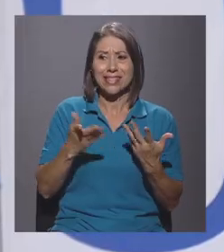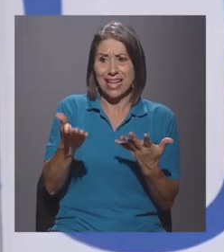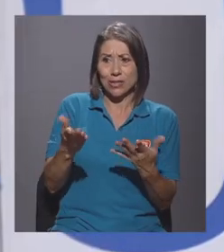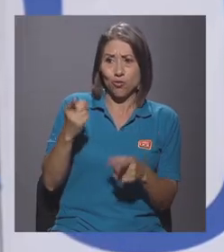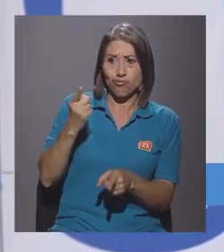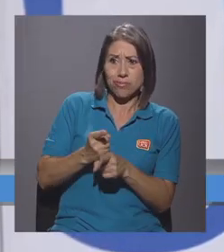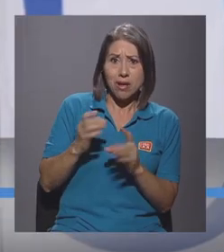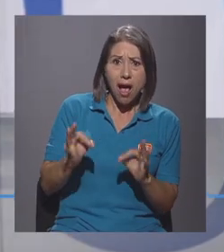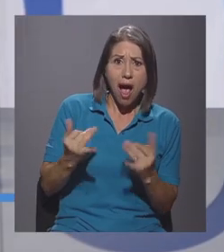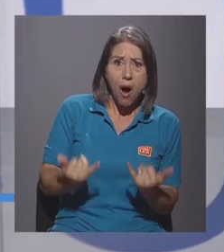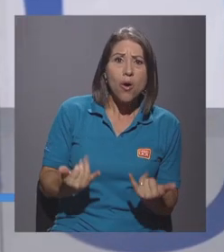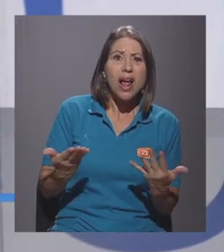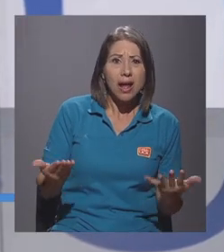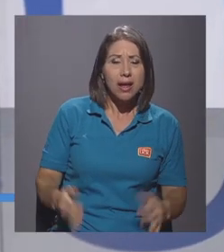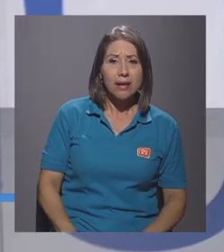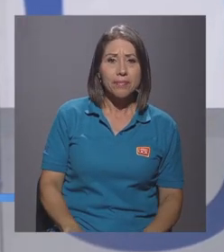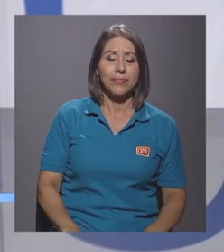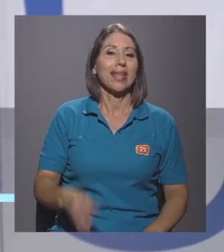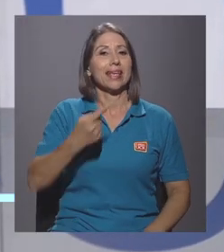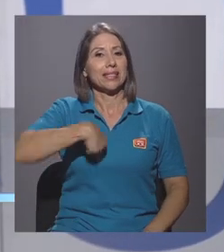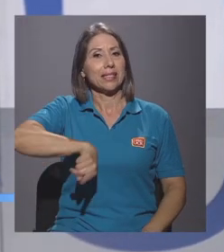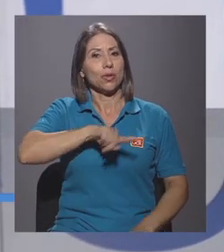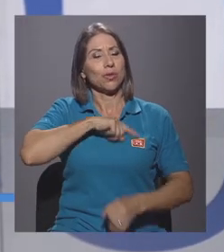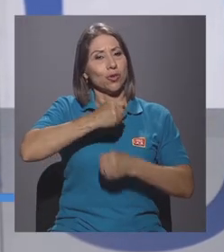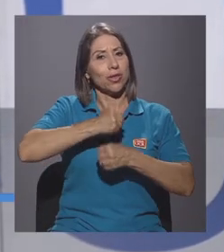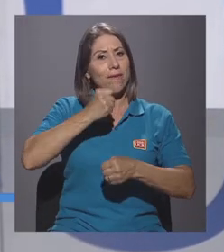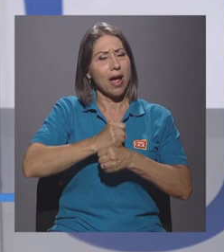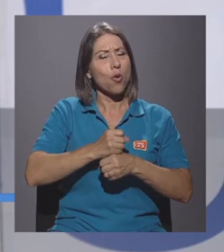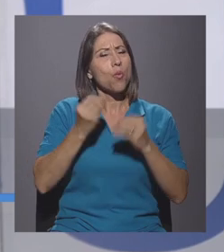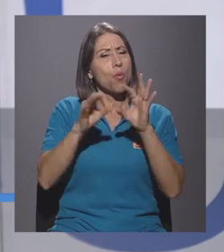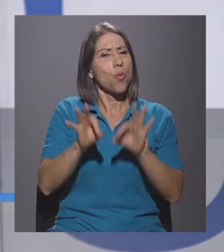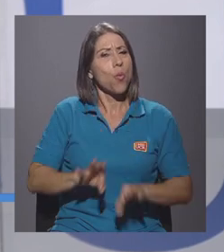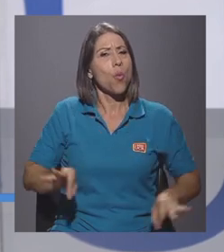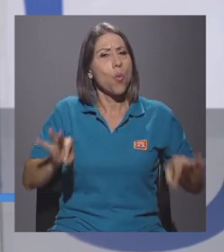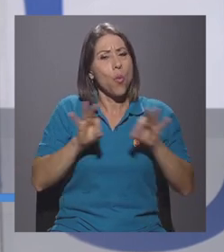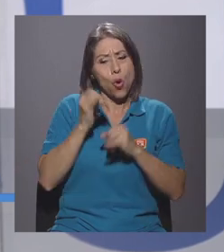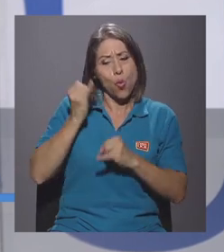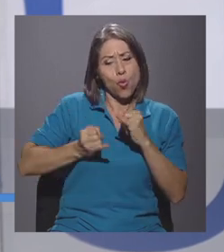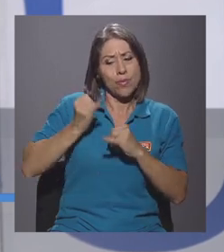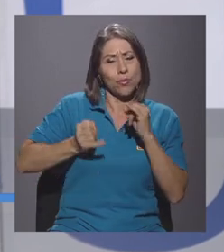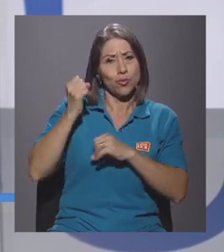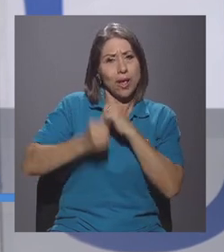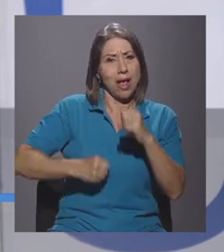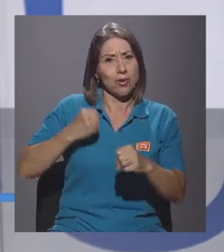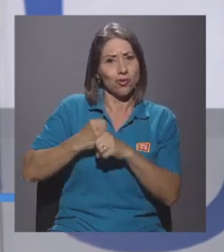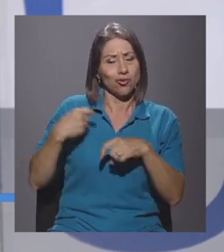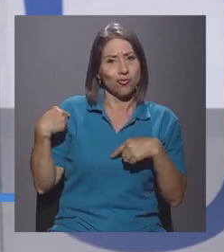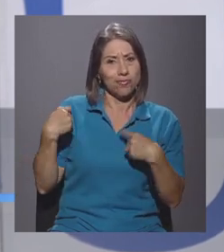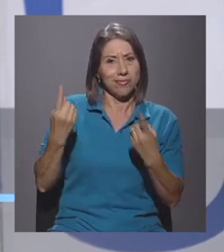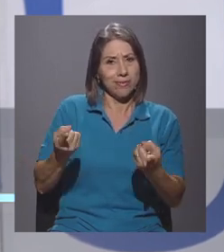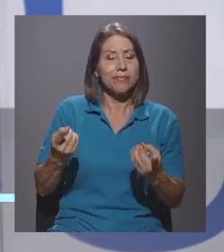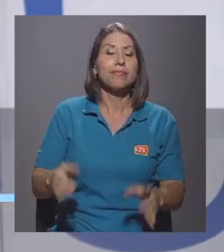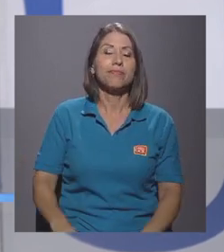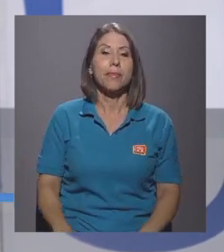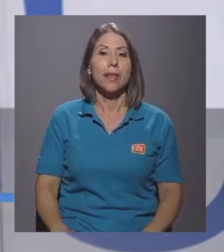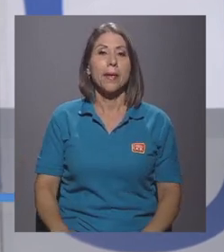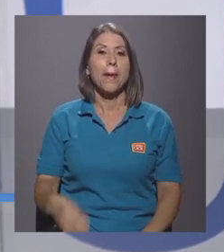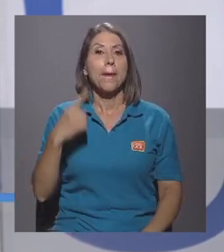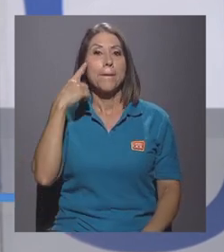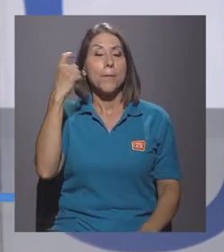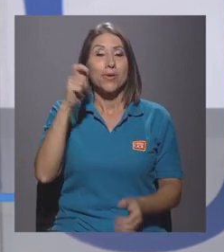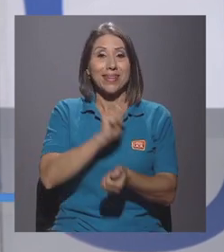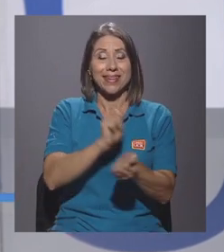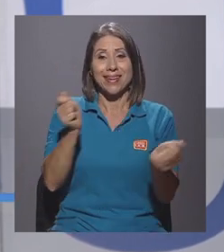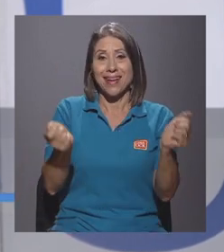ahora? Sí, nuestro trabajo cobra especial relevancia en los últimos años, en el sentido de que el cambio